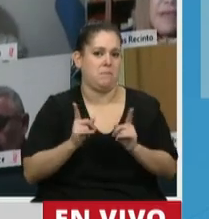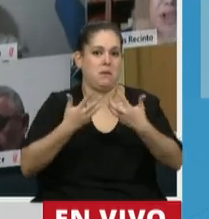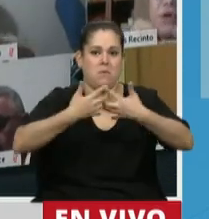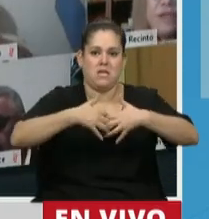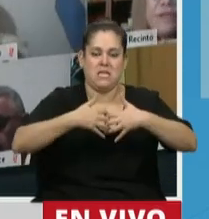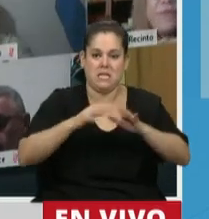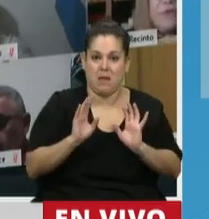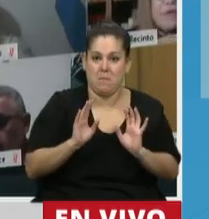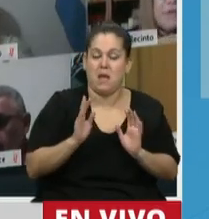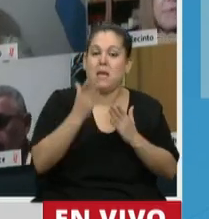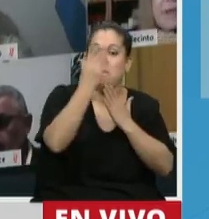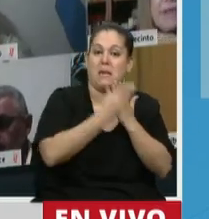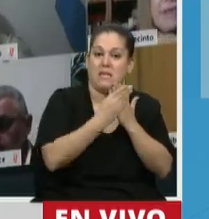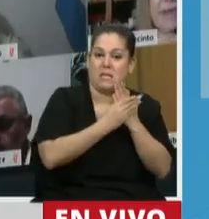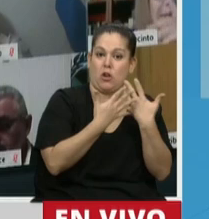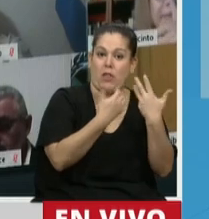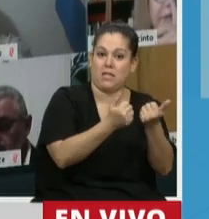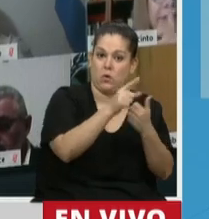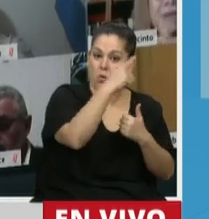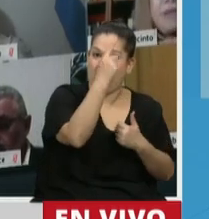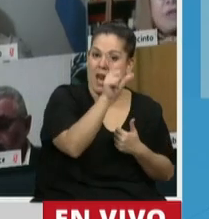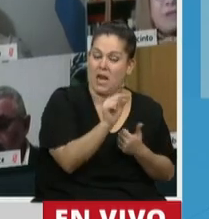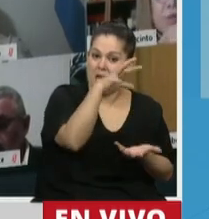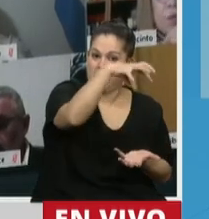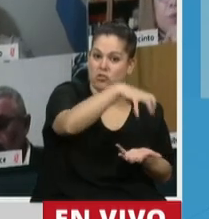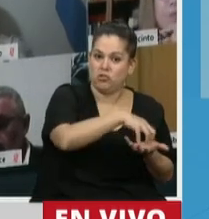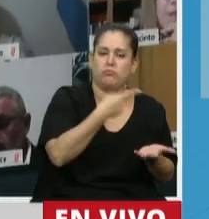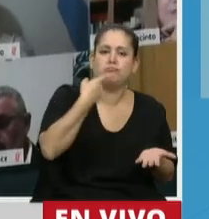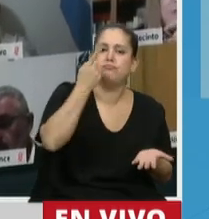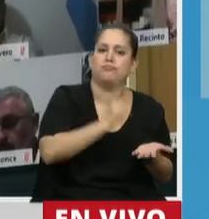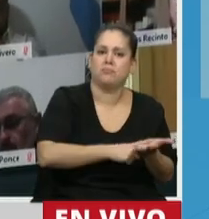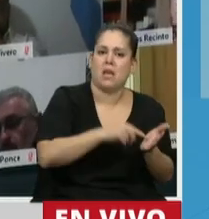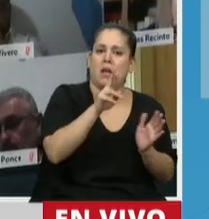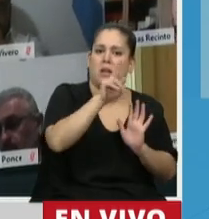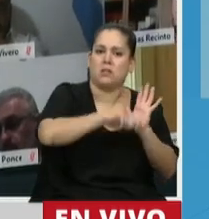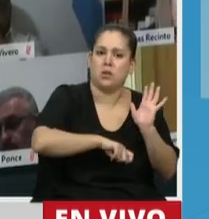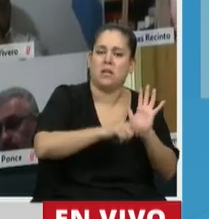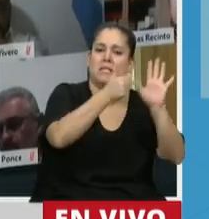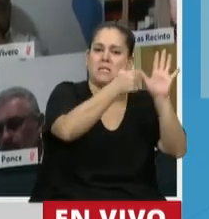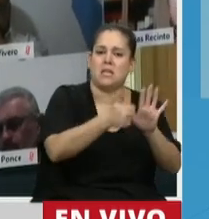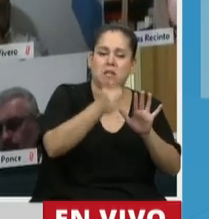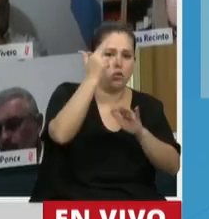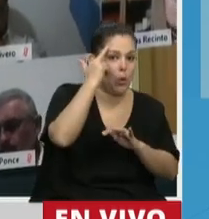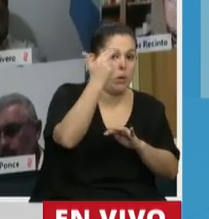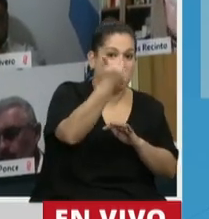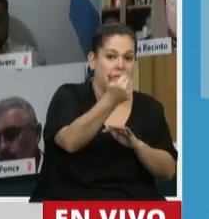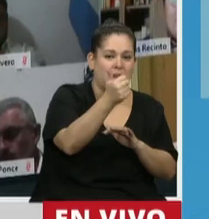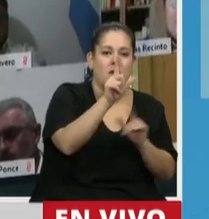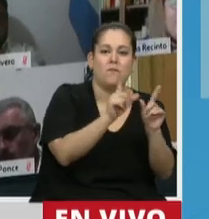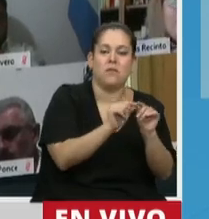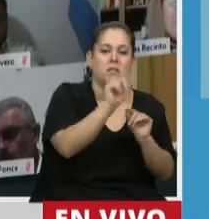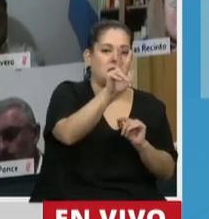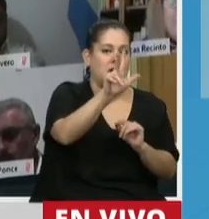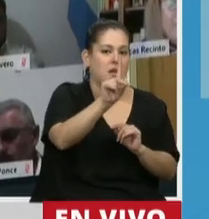Y que el Ministerio de Salud de la Nación dictó la resolución 696 el 31 de marzo,